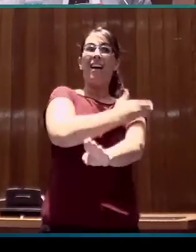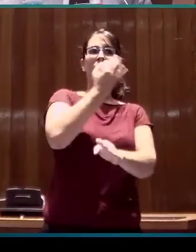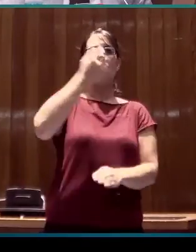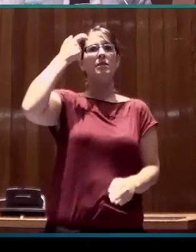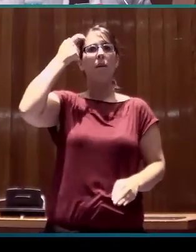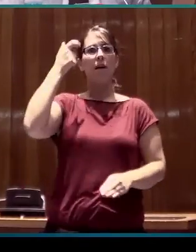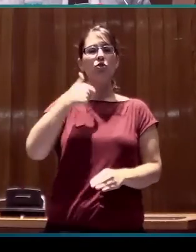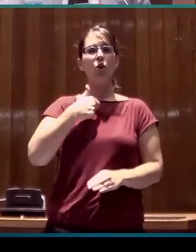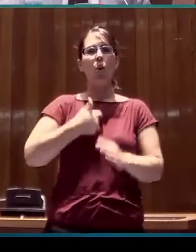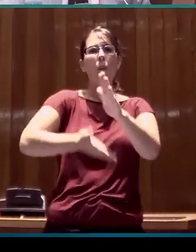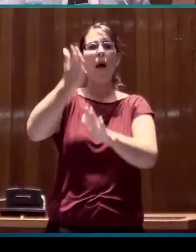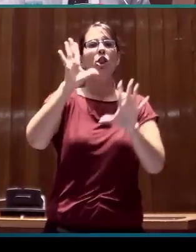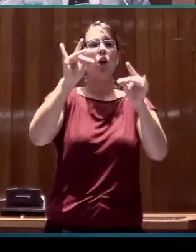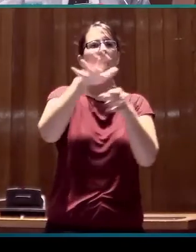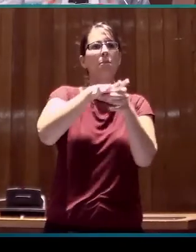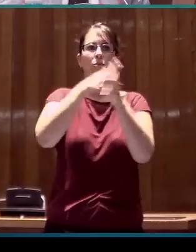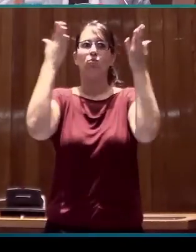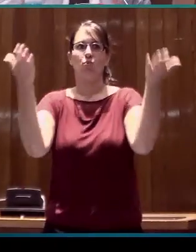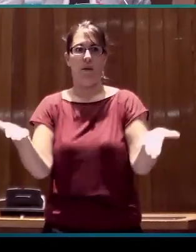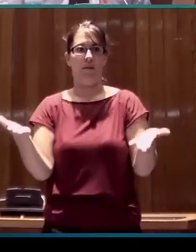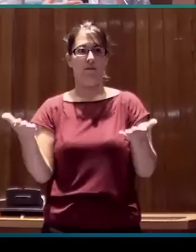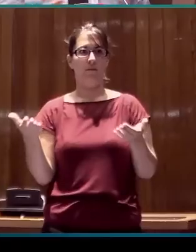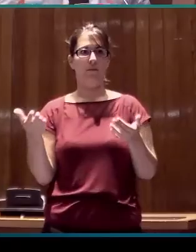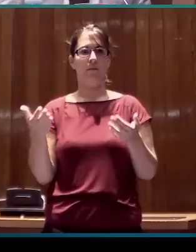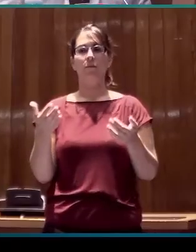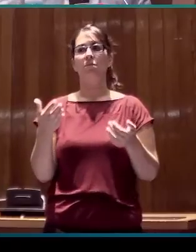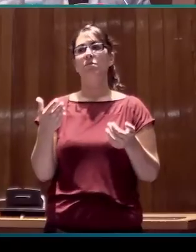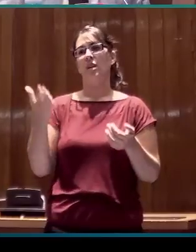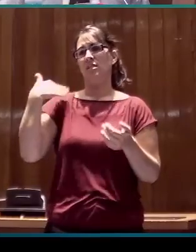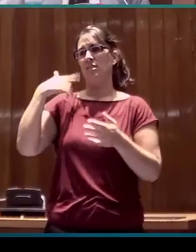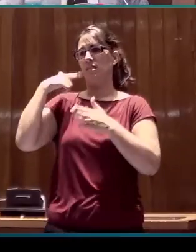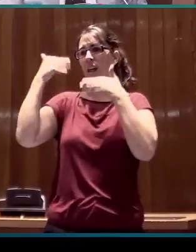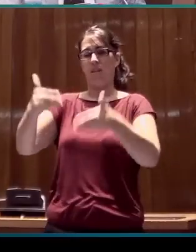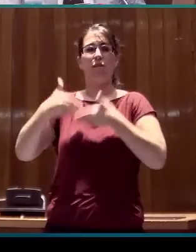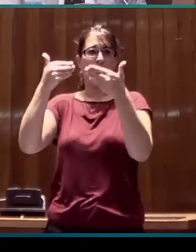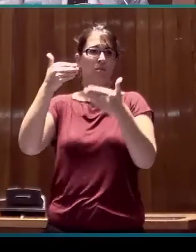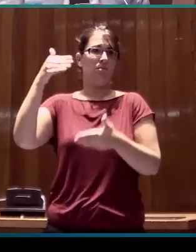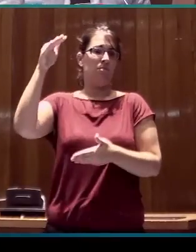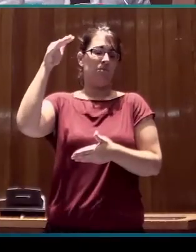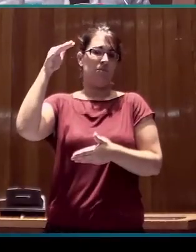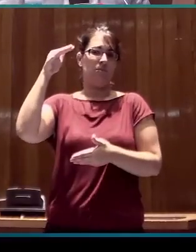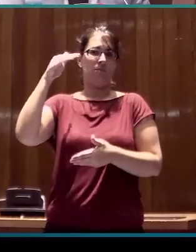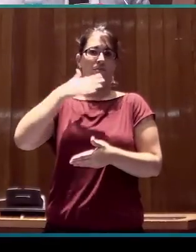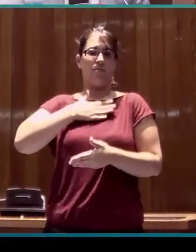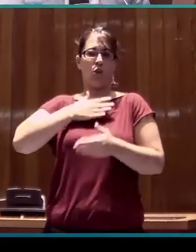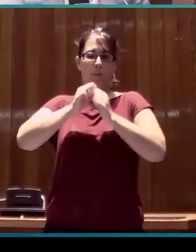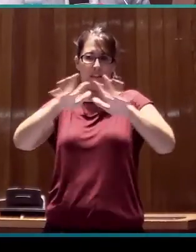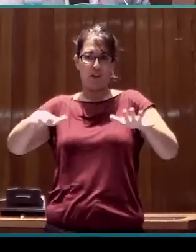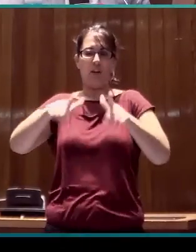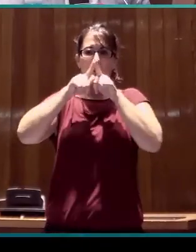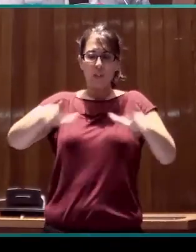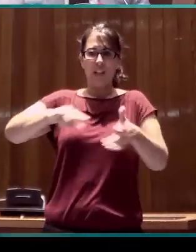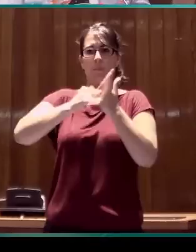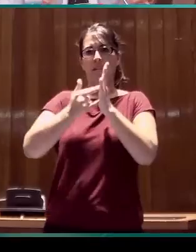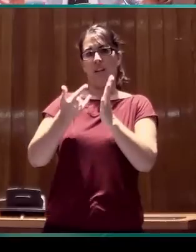intervención. Y, tradicionalmente, en la teoría sociolingüística sobre normalización lingüística y planificación